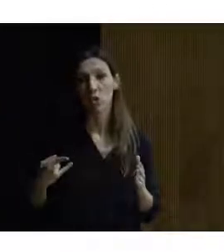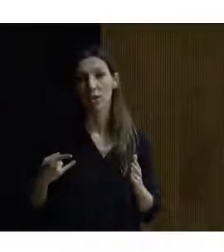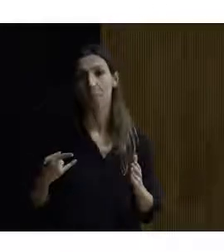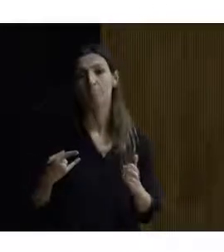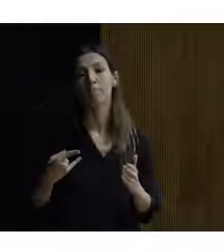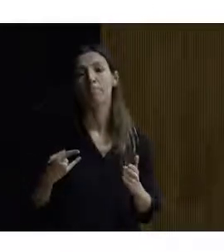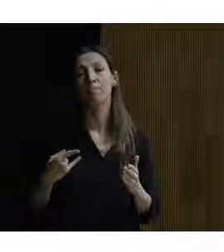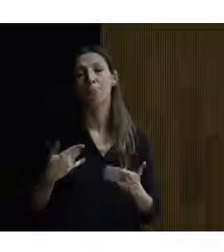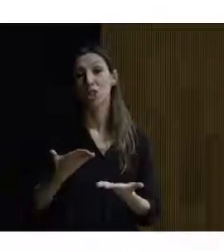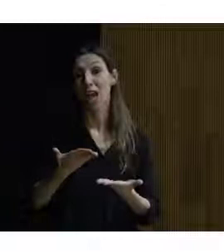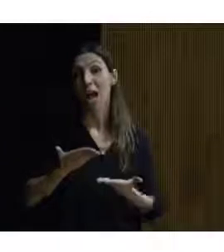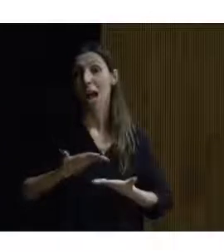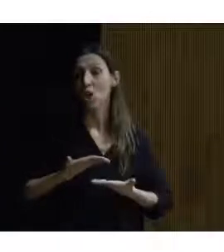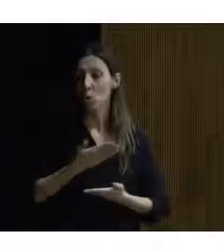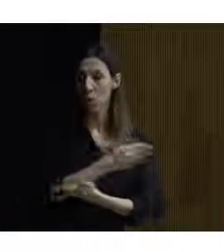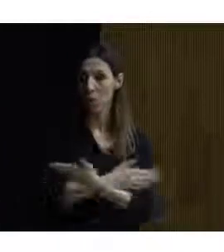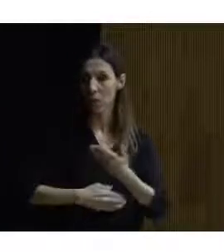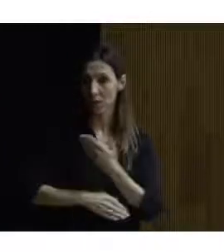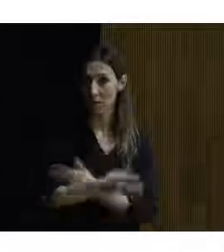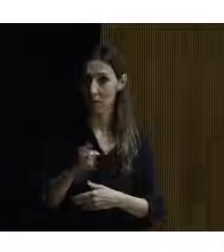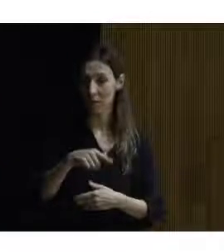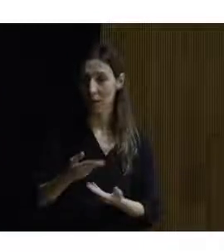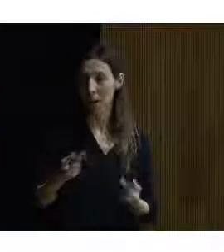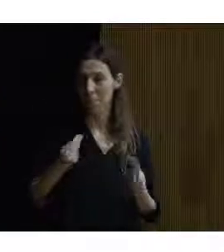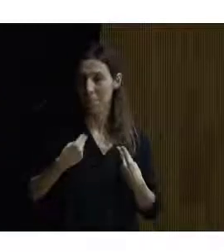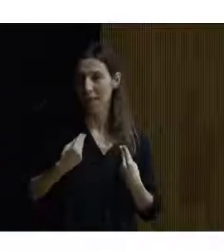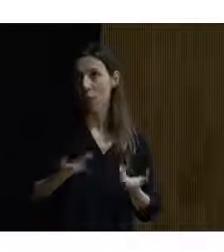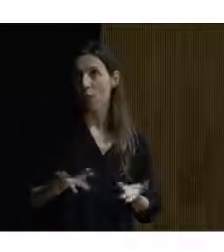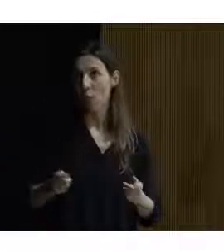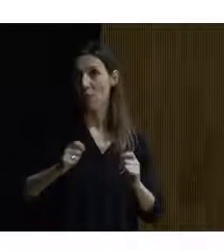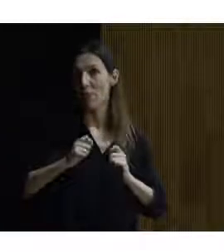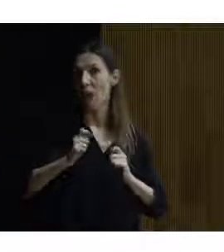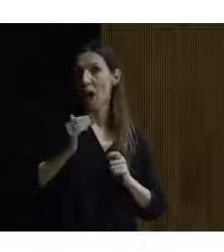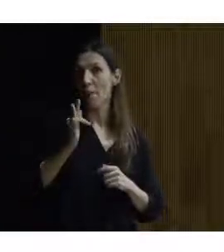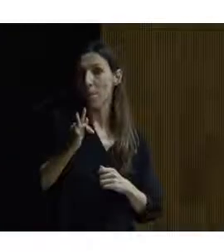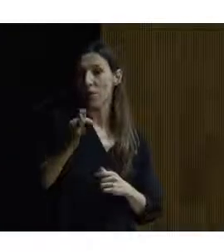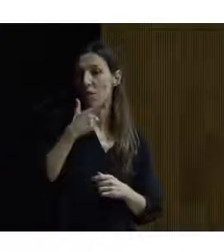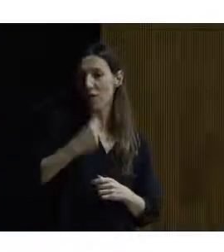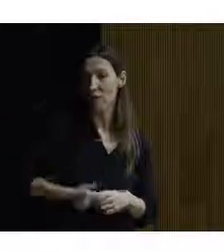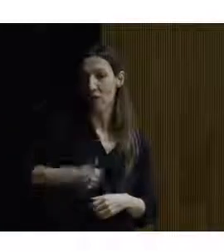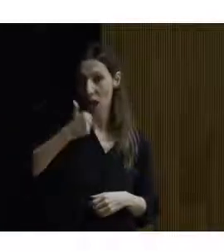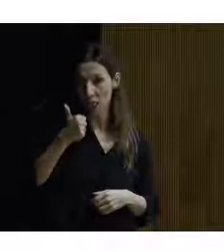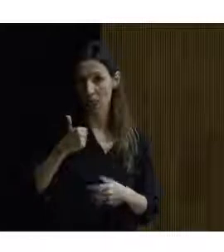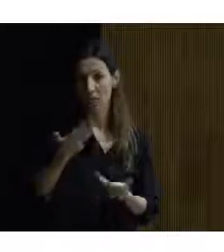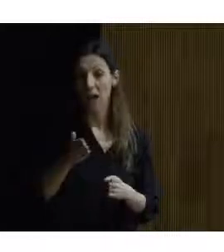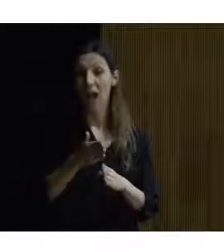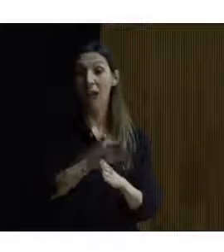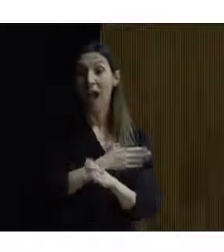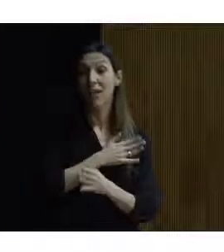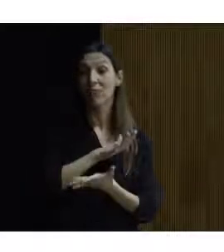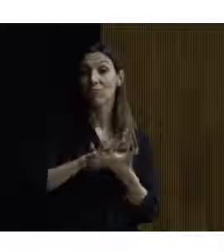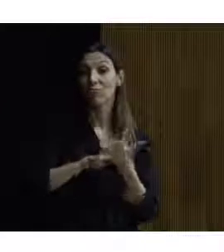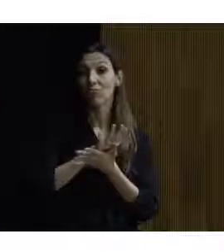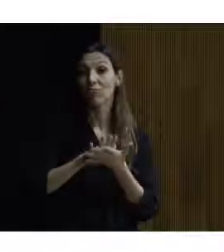aliado de las discapacidades y que nos hace la vida más fácil a todo el mundo antes de ponerme a hablar de una de las